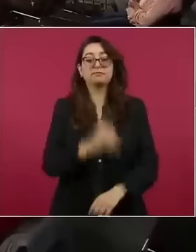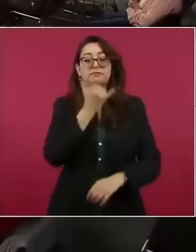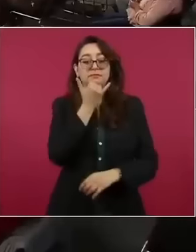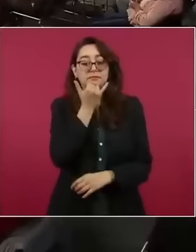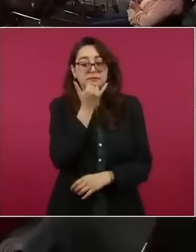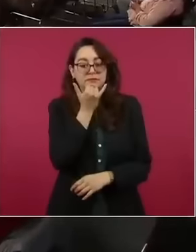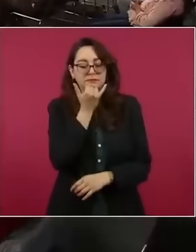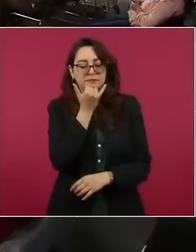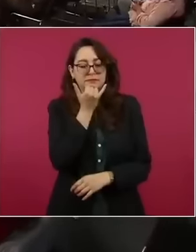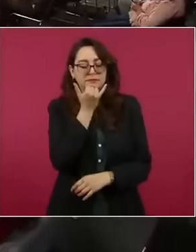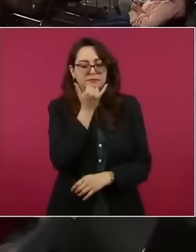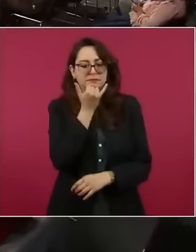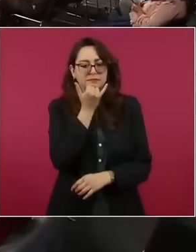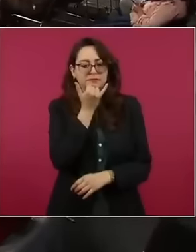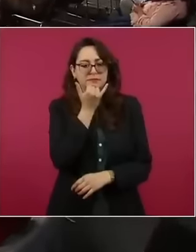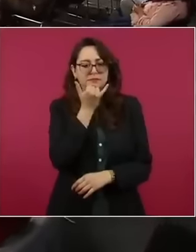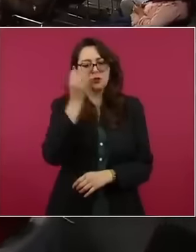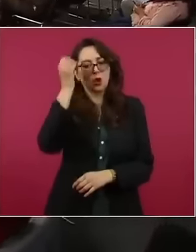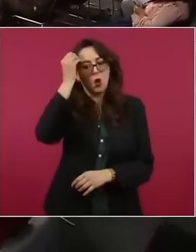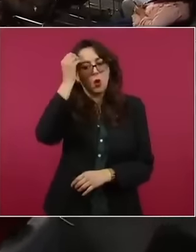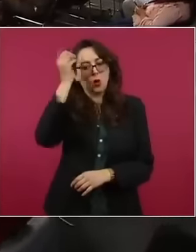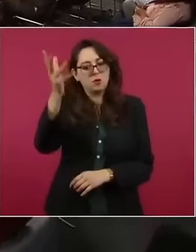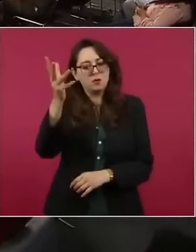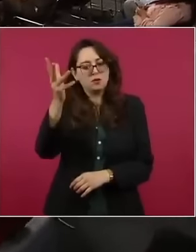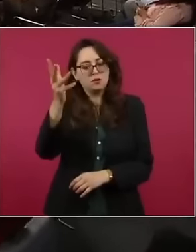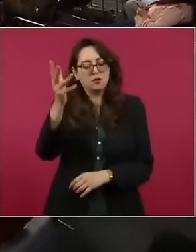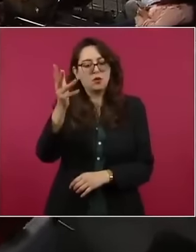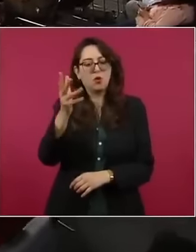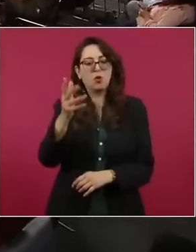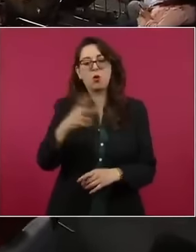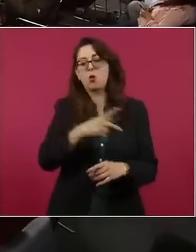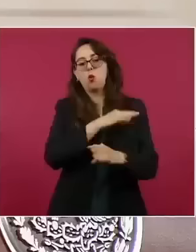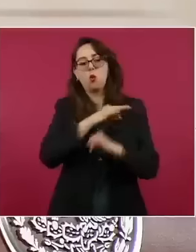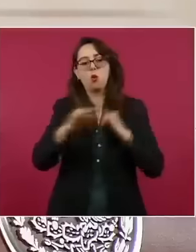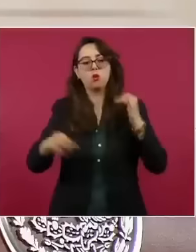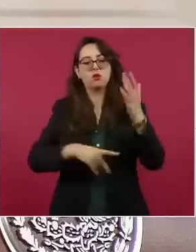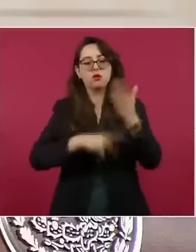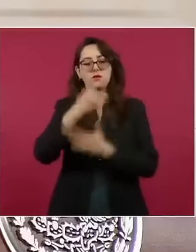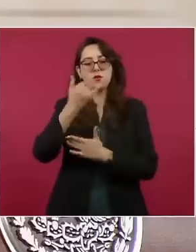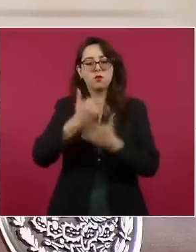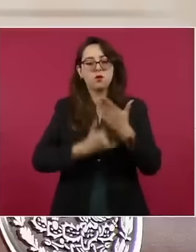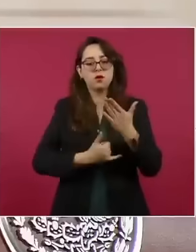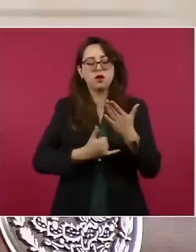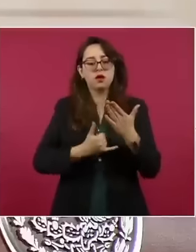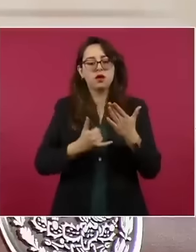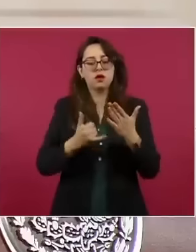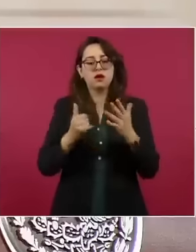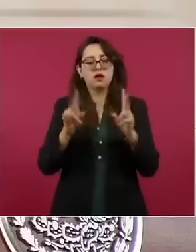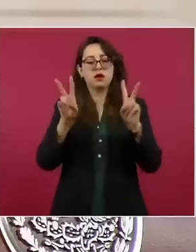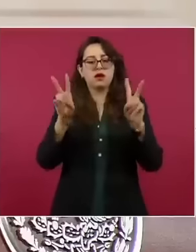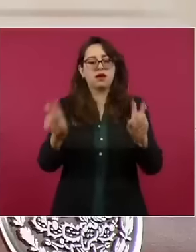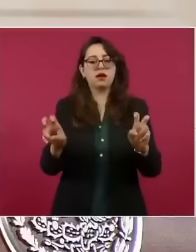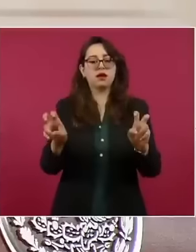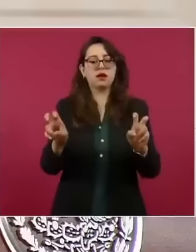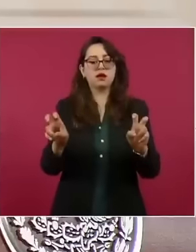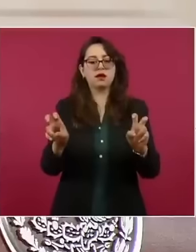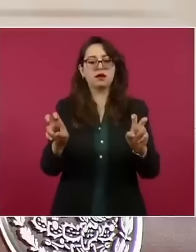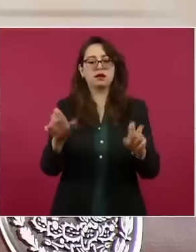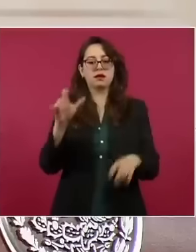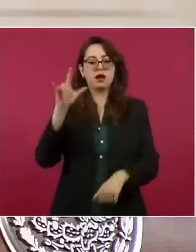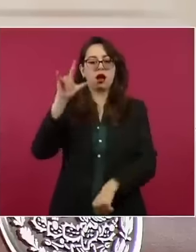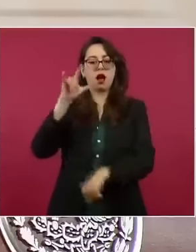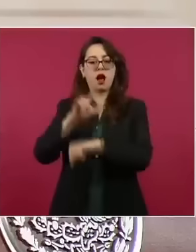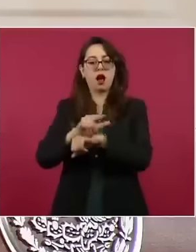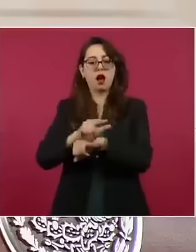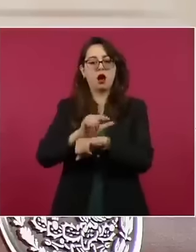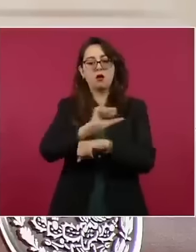Disculpe, presidente. Olvidé nada más el último proyecto, que es el de la conexión del aeropuerto